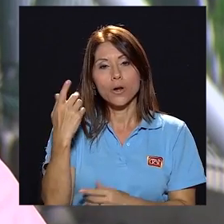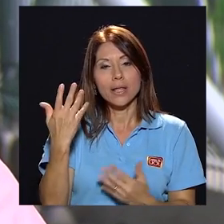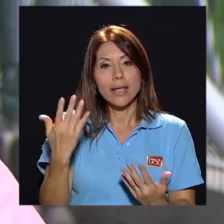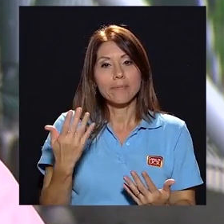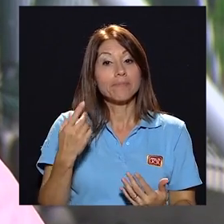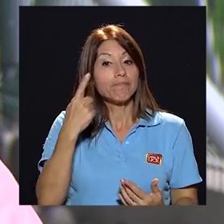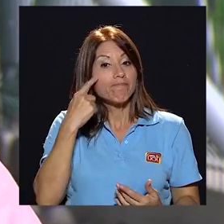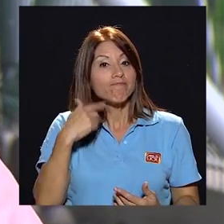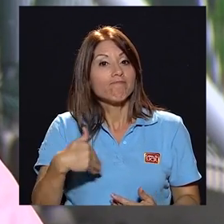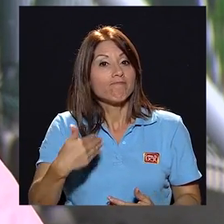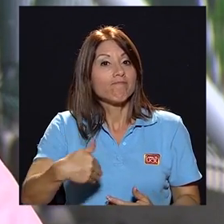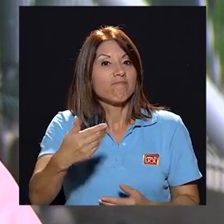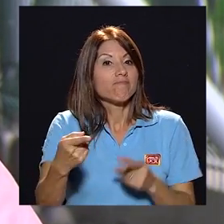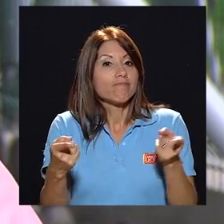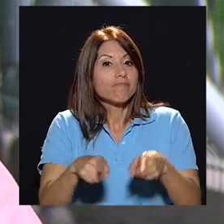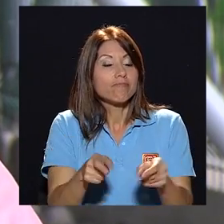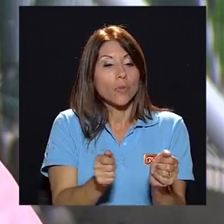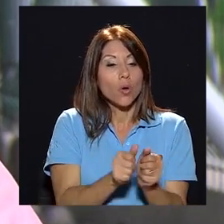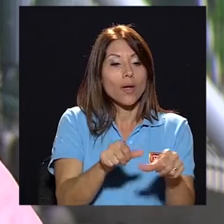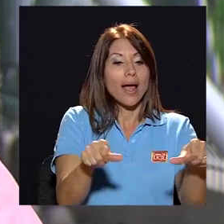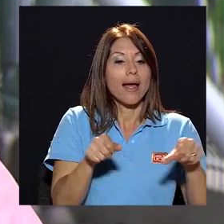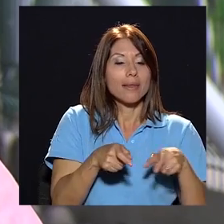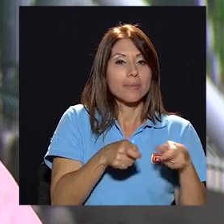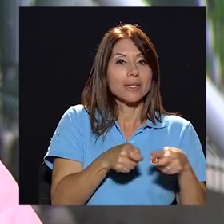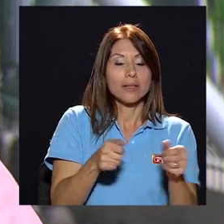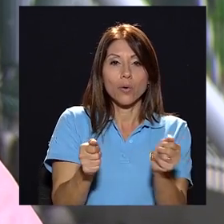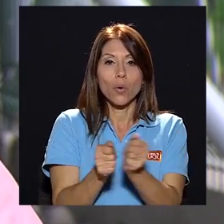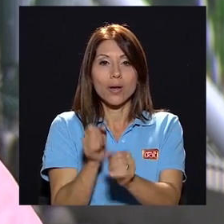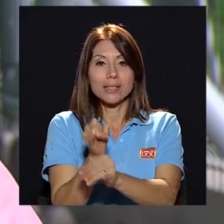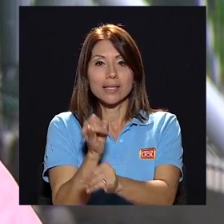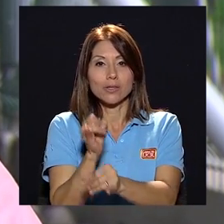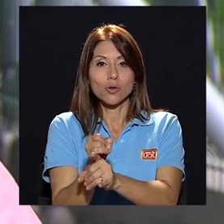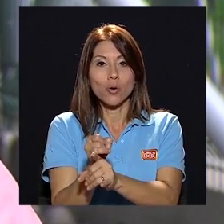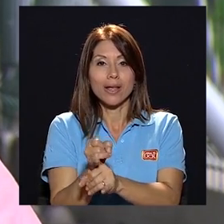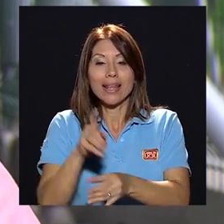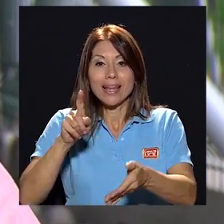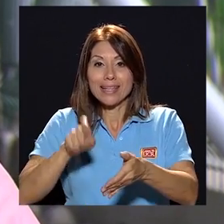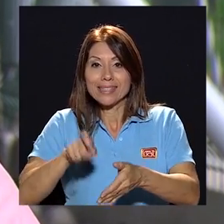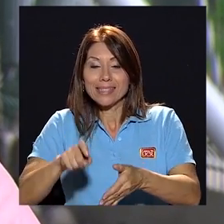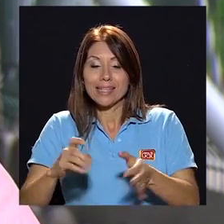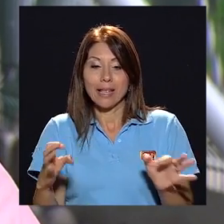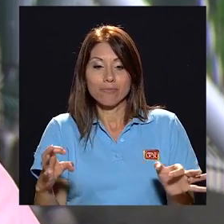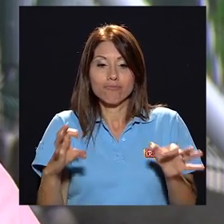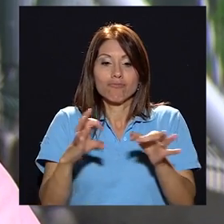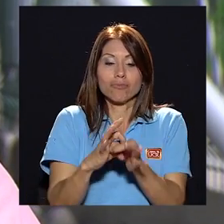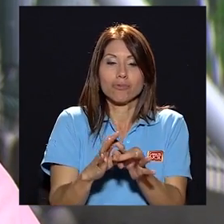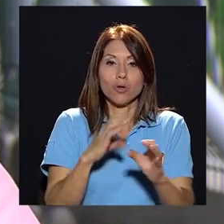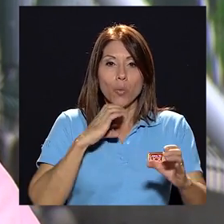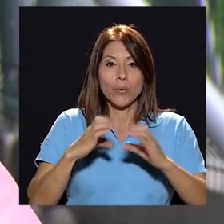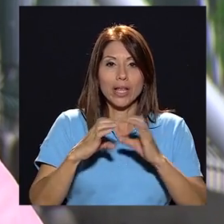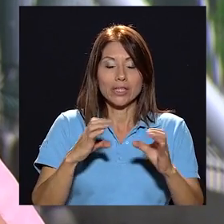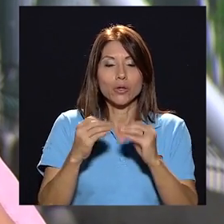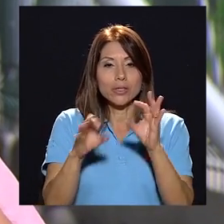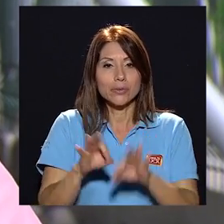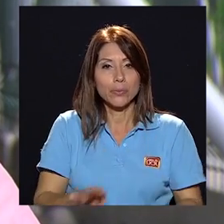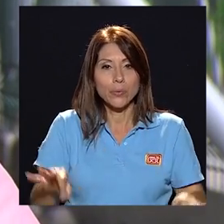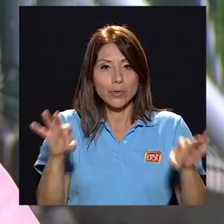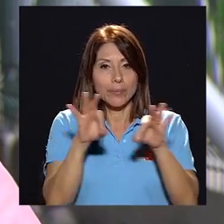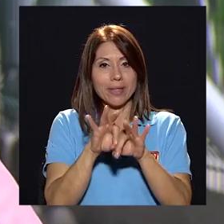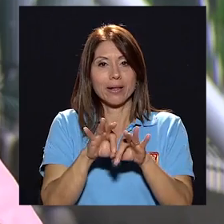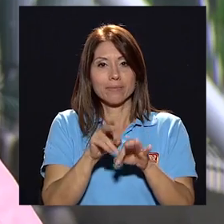para los desafíos que vienen para el sector y para la institución la comunicación con el sector con nuestros compañeros va a ser